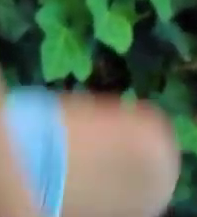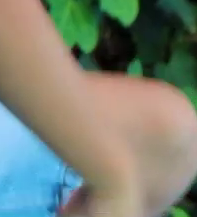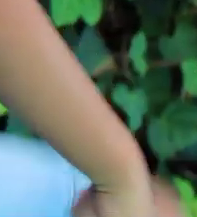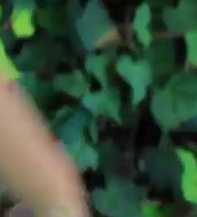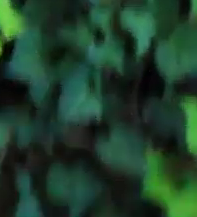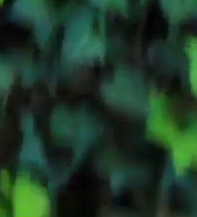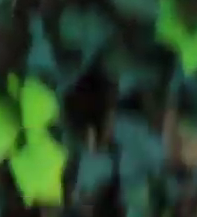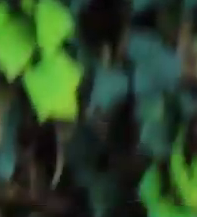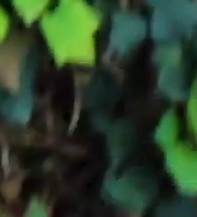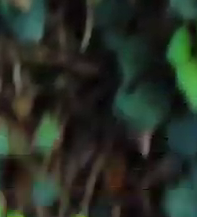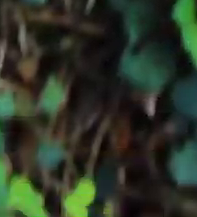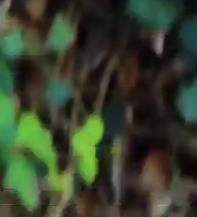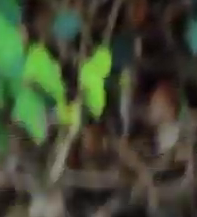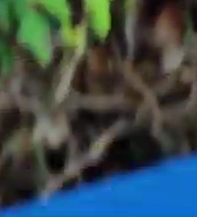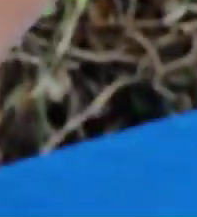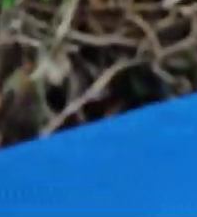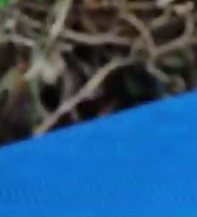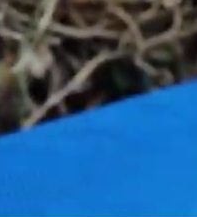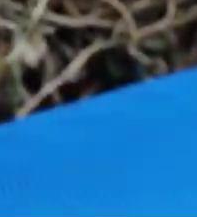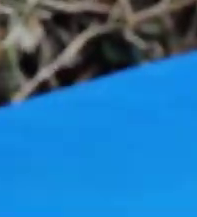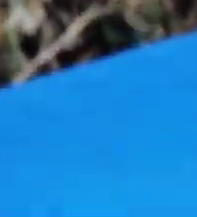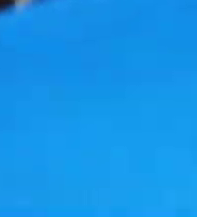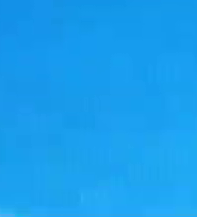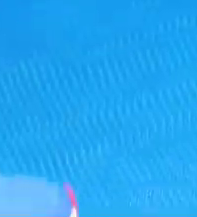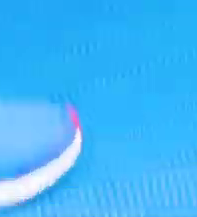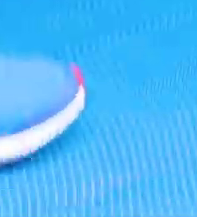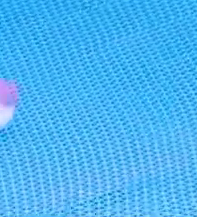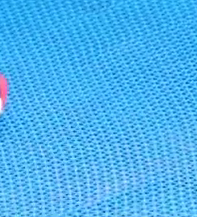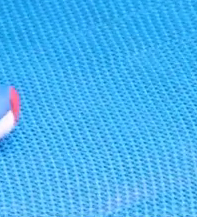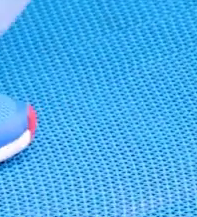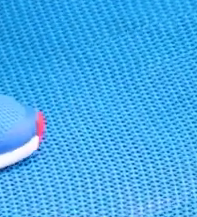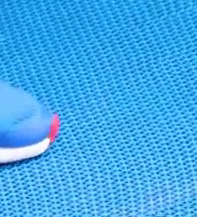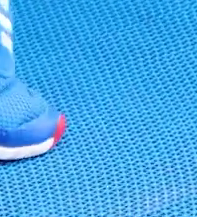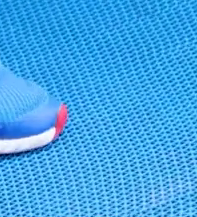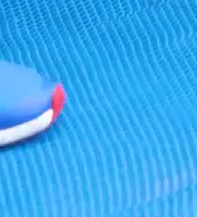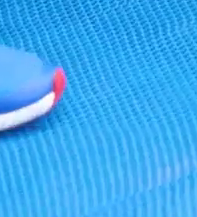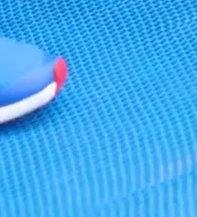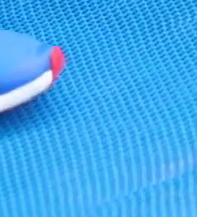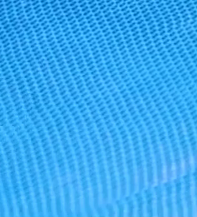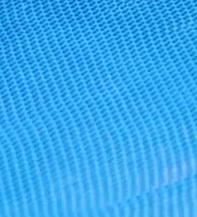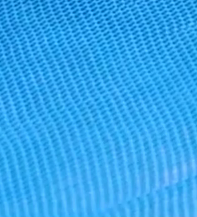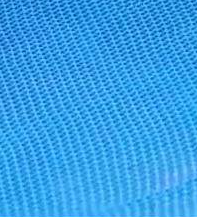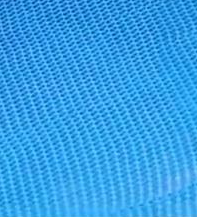mano del mismo pie bien nos